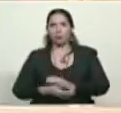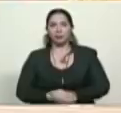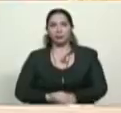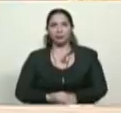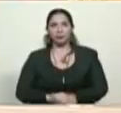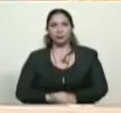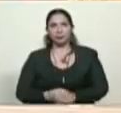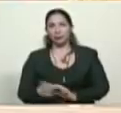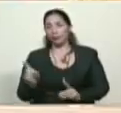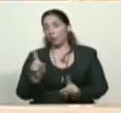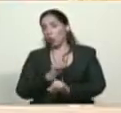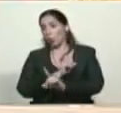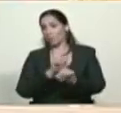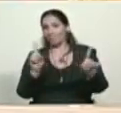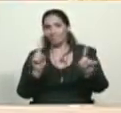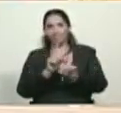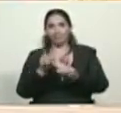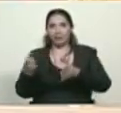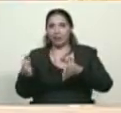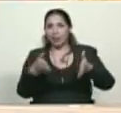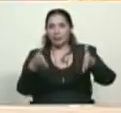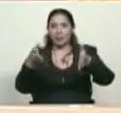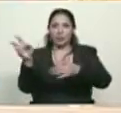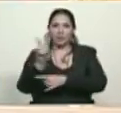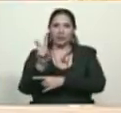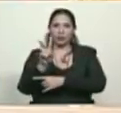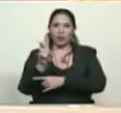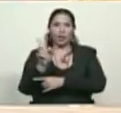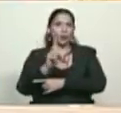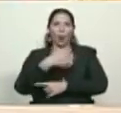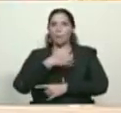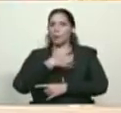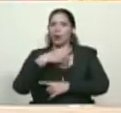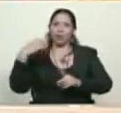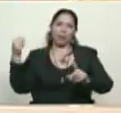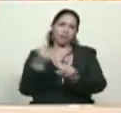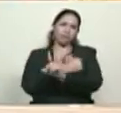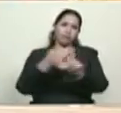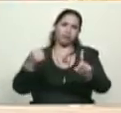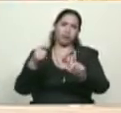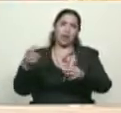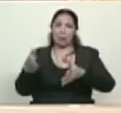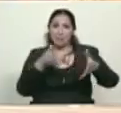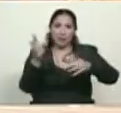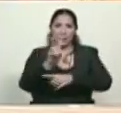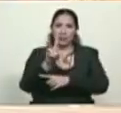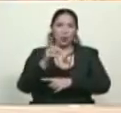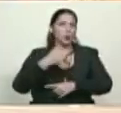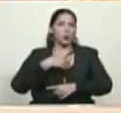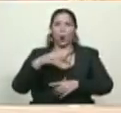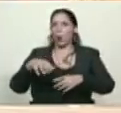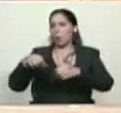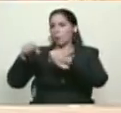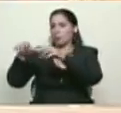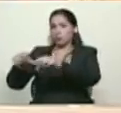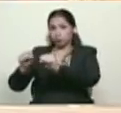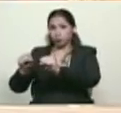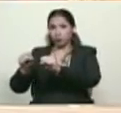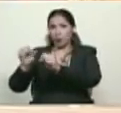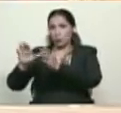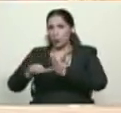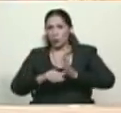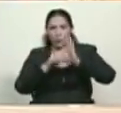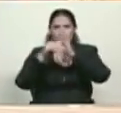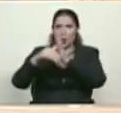¿No? El camino de Venezuela no puede ser la guarimba. El camino de Venezuela no puede caer en manos de unos asaltantes, de unos malandros.